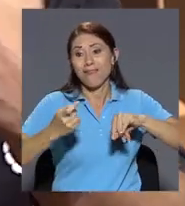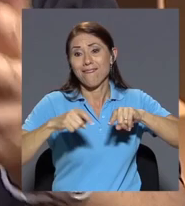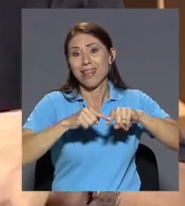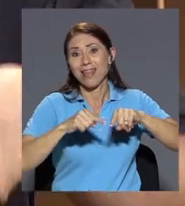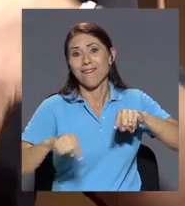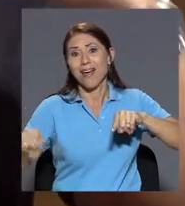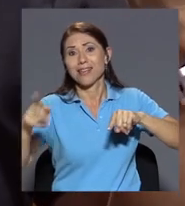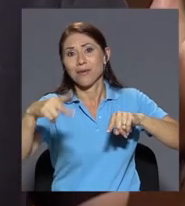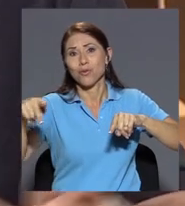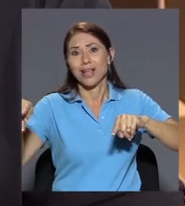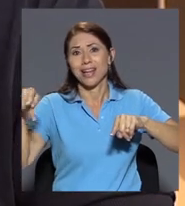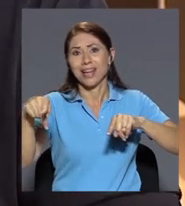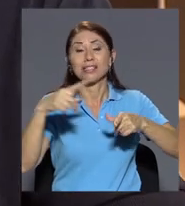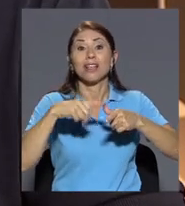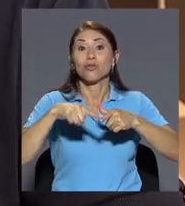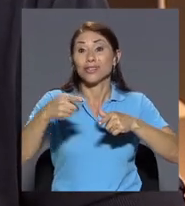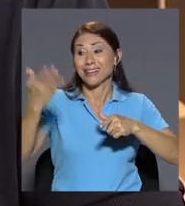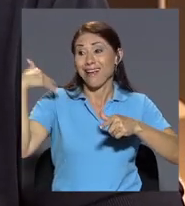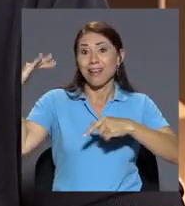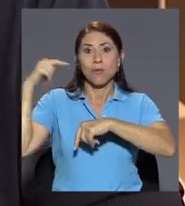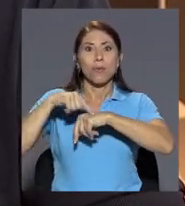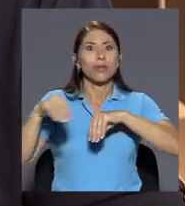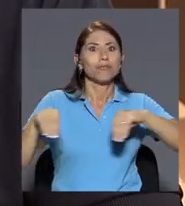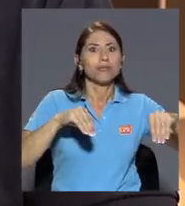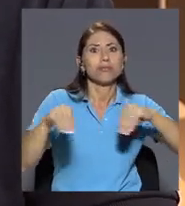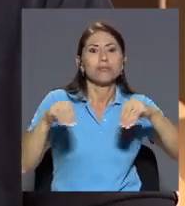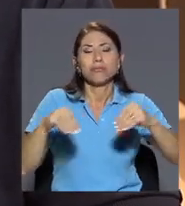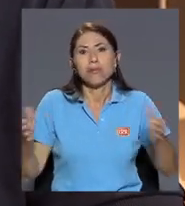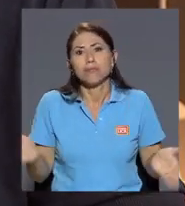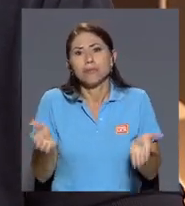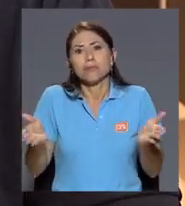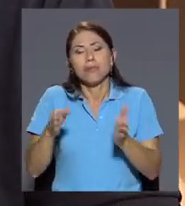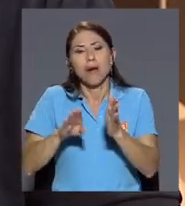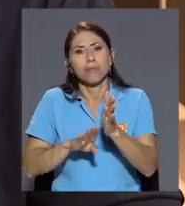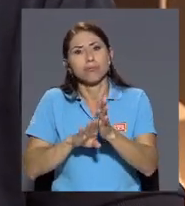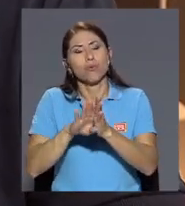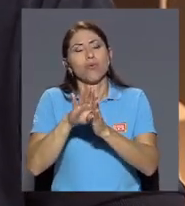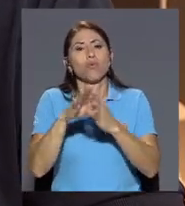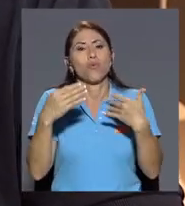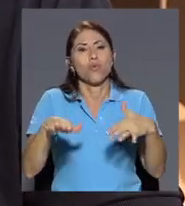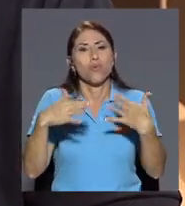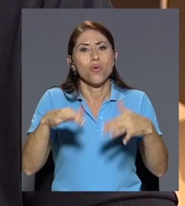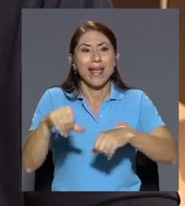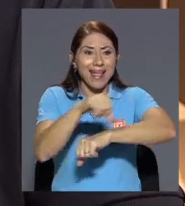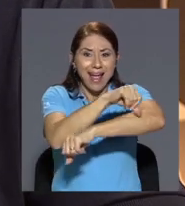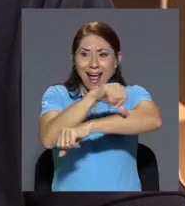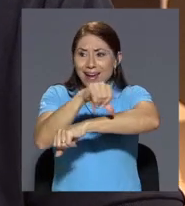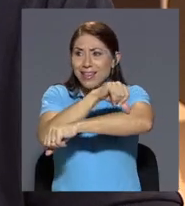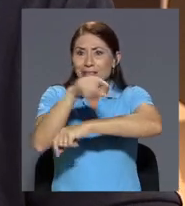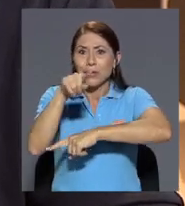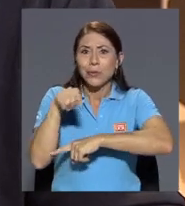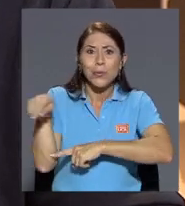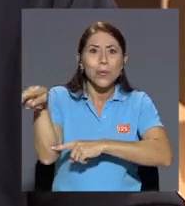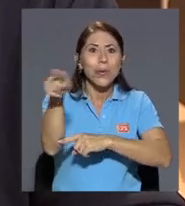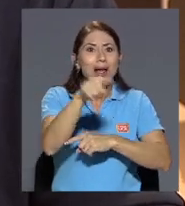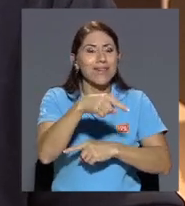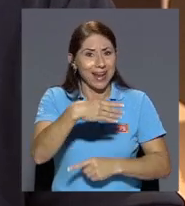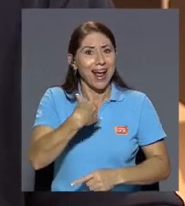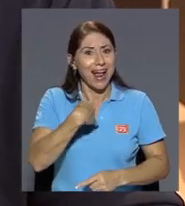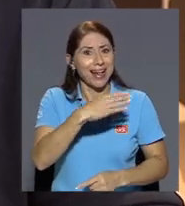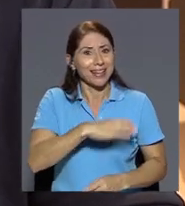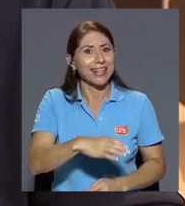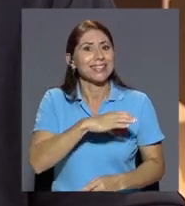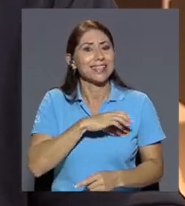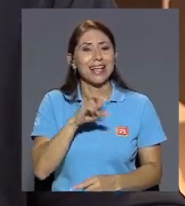había toda una efervescencia que fue la que le dio ese auge ese auge o sea de repente en arquitectura habían elementos con características de